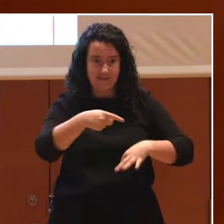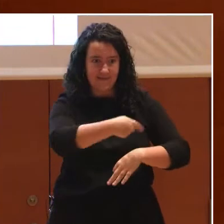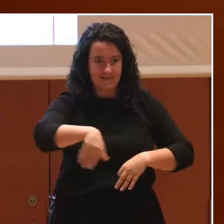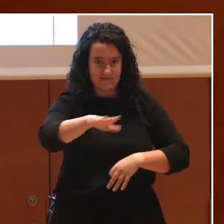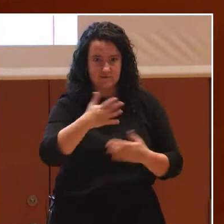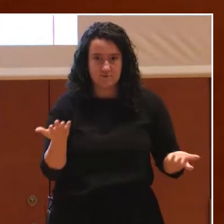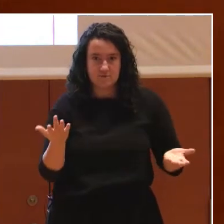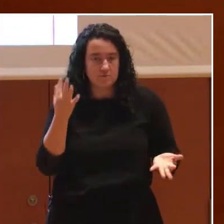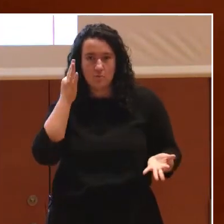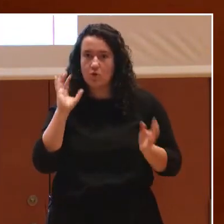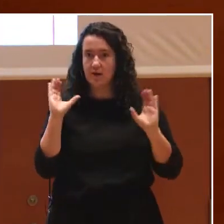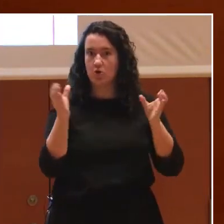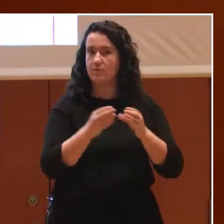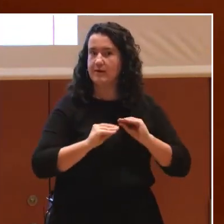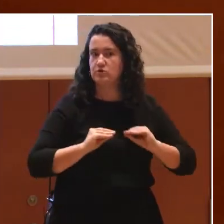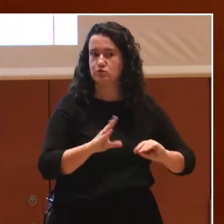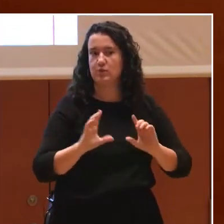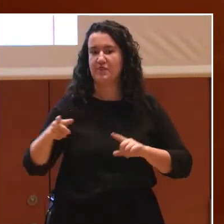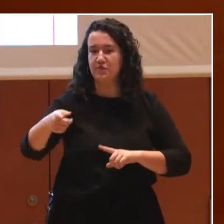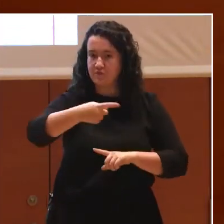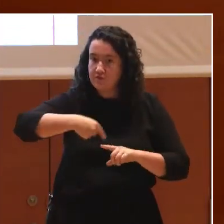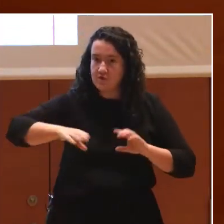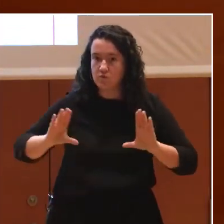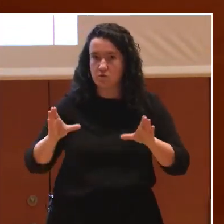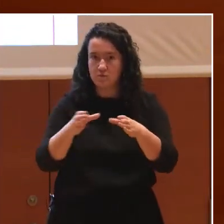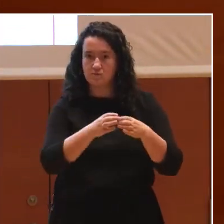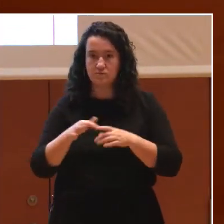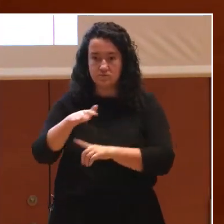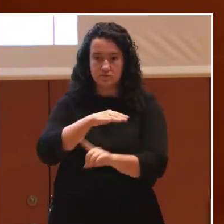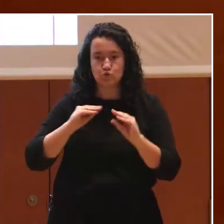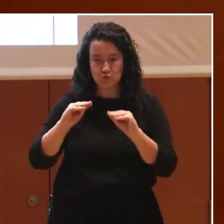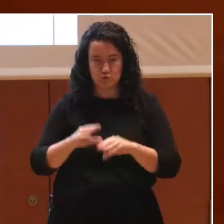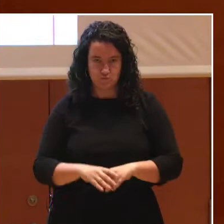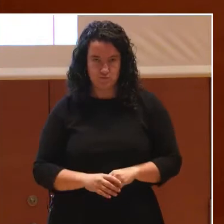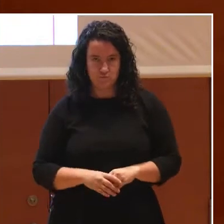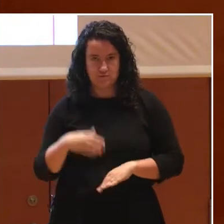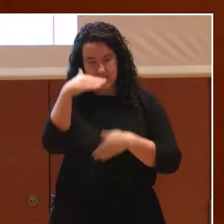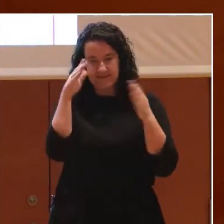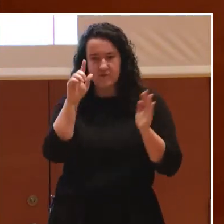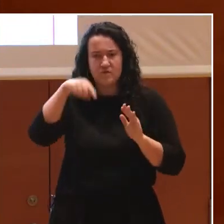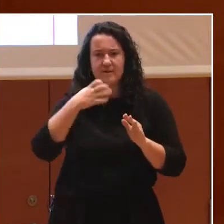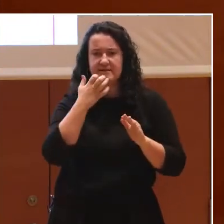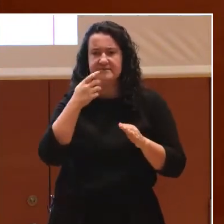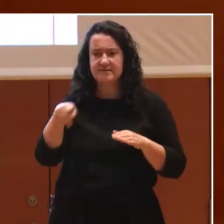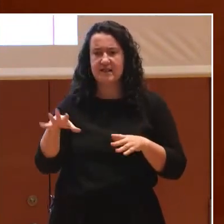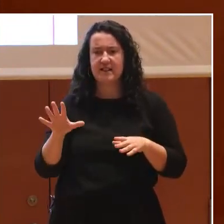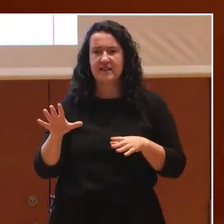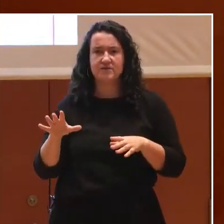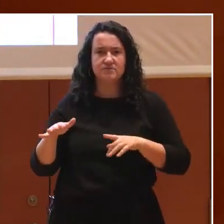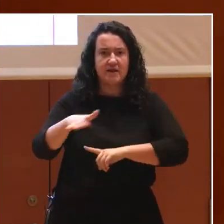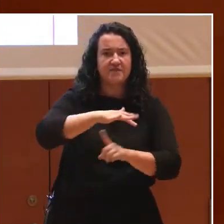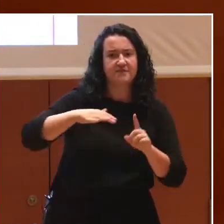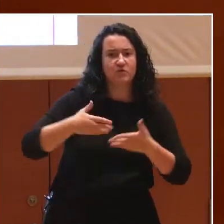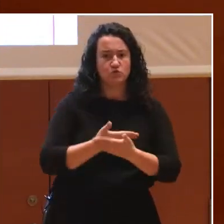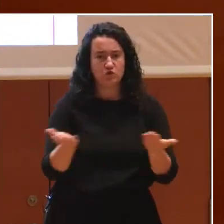las mujeres, de sus comunidades y de sus círculos, atendiendo también a si existen o no existen estos círculos de confianza, que es donde